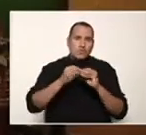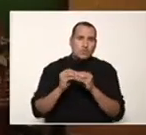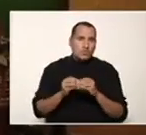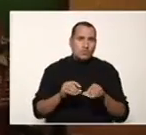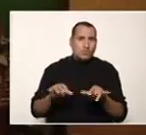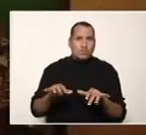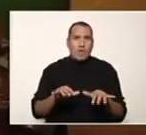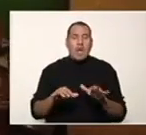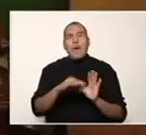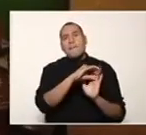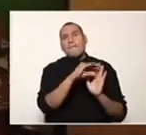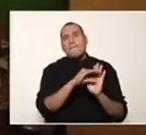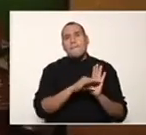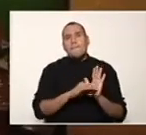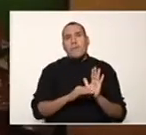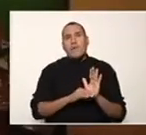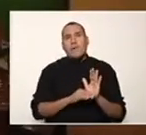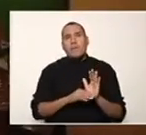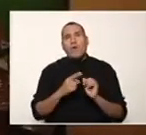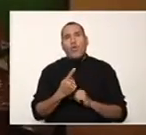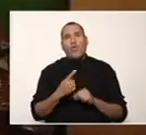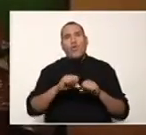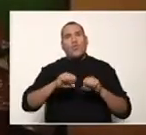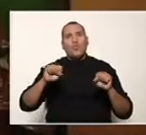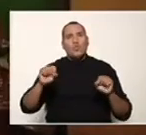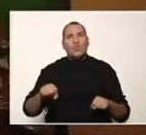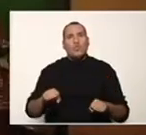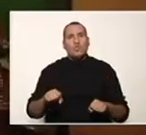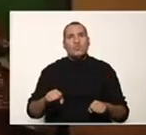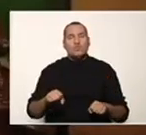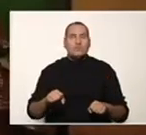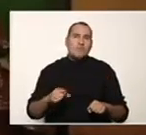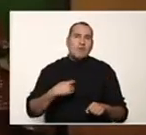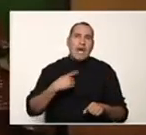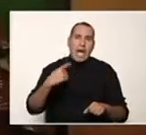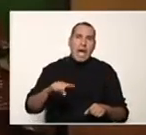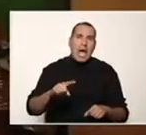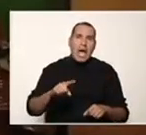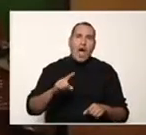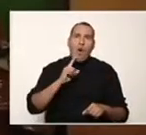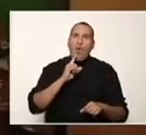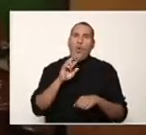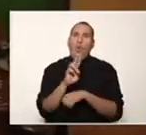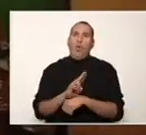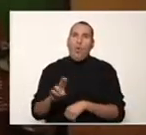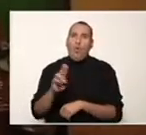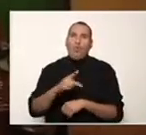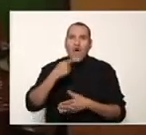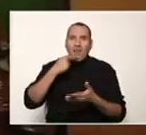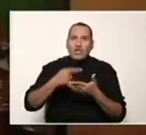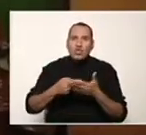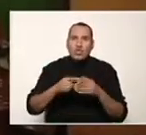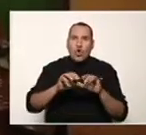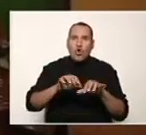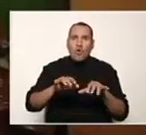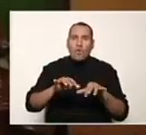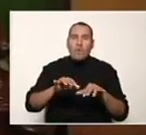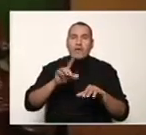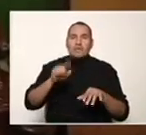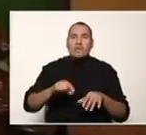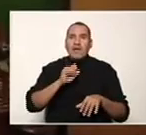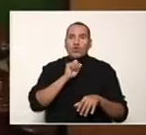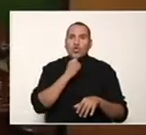el programa tiene un sistema de seguridad de usuarios y contraseñas que esté colocando al usuario administrador